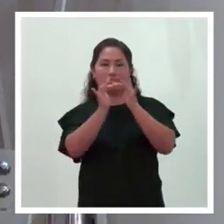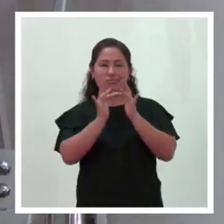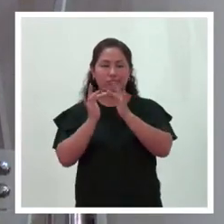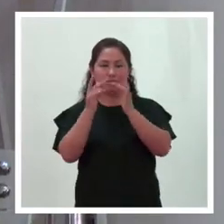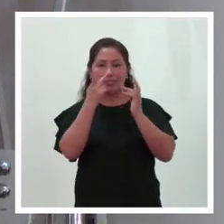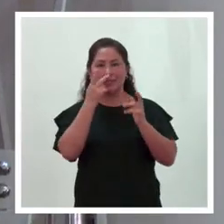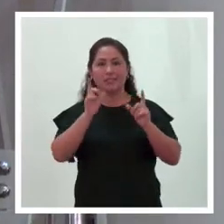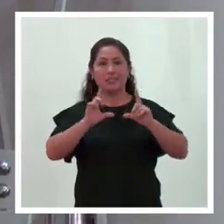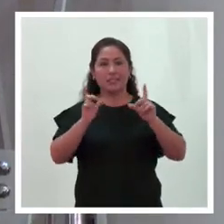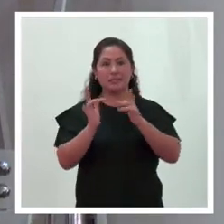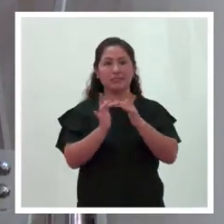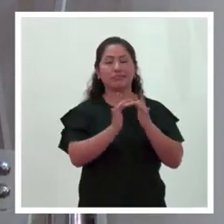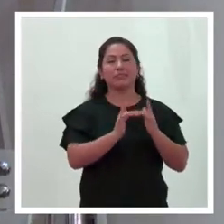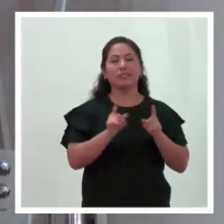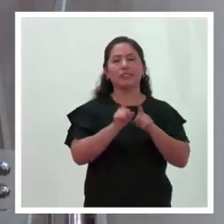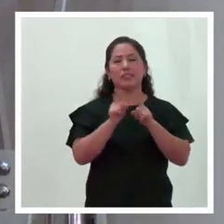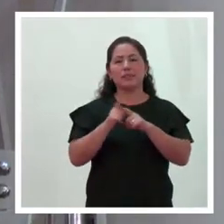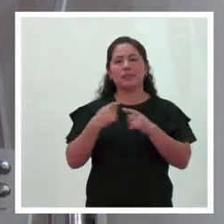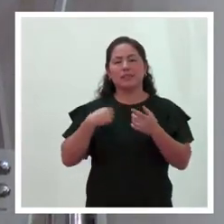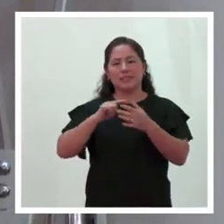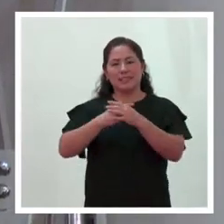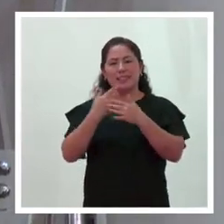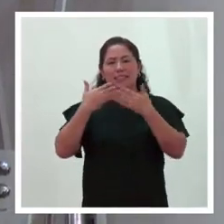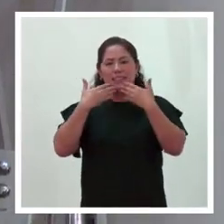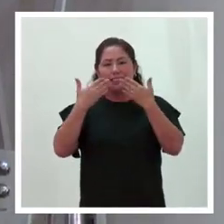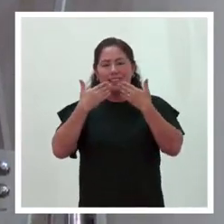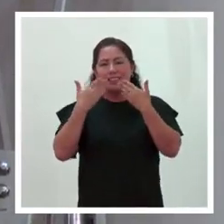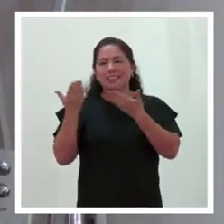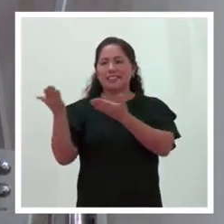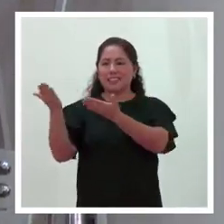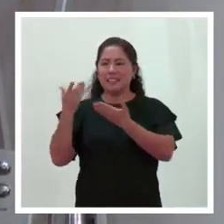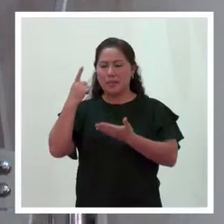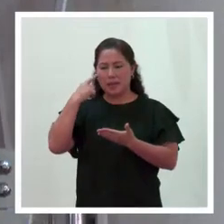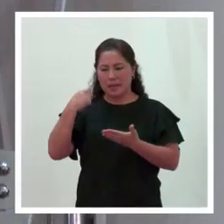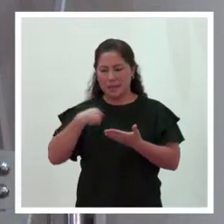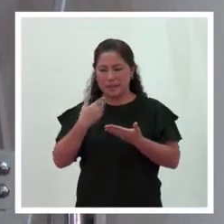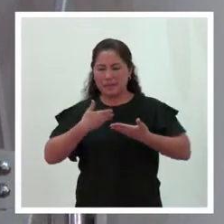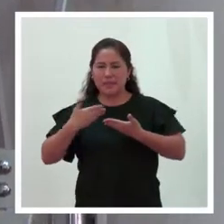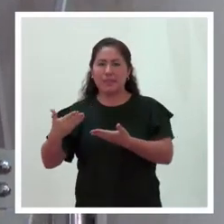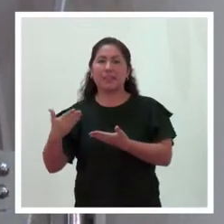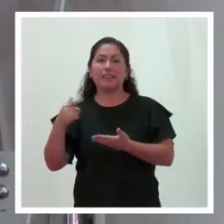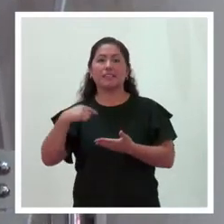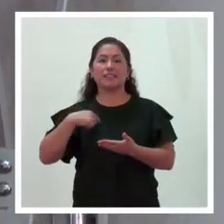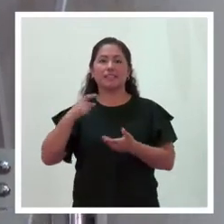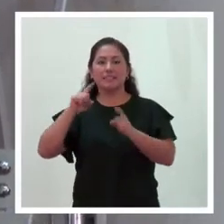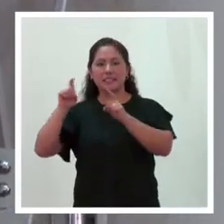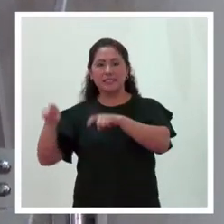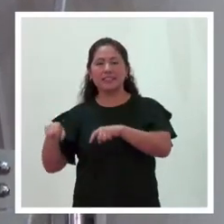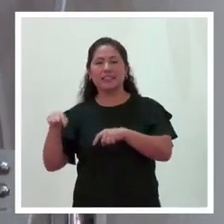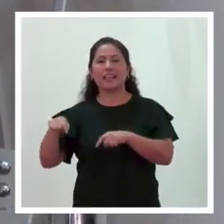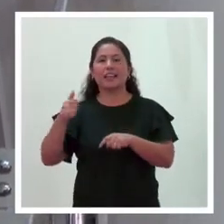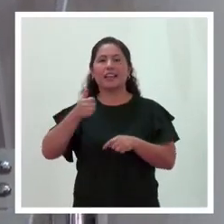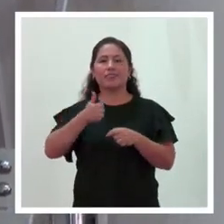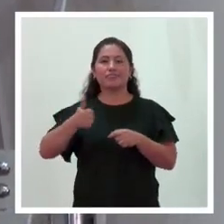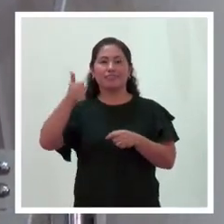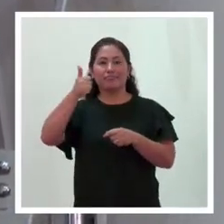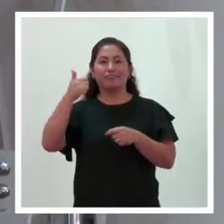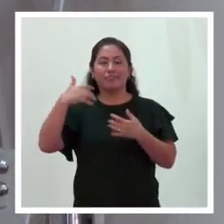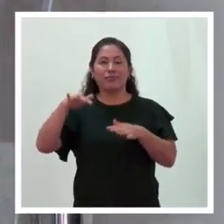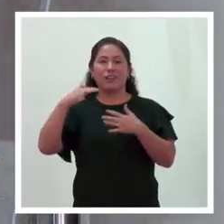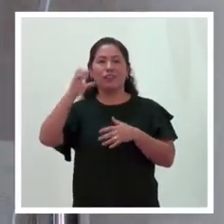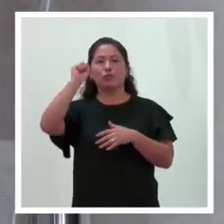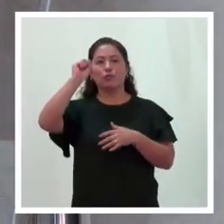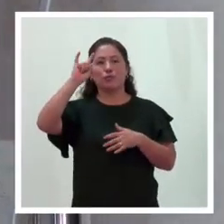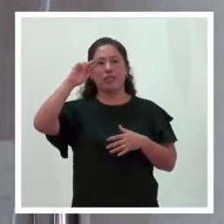Voy a iniciar agradeciendo esta gentil invitación de la Dirección de Prevención y Promoción de la Zunafil. Y bueno,